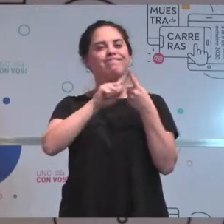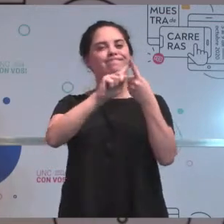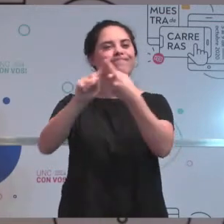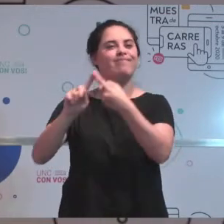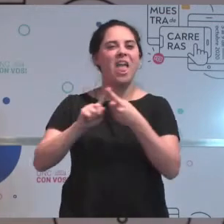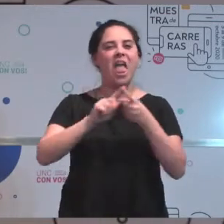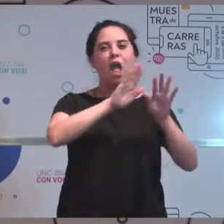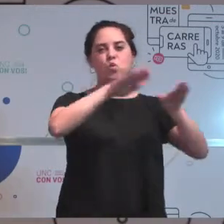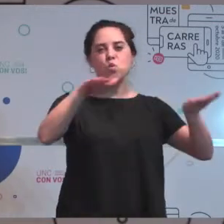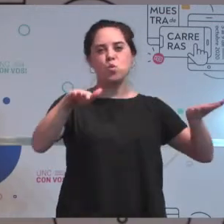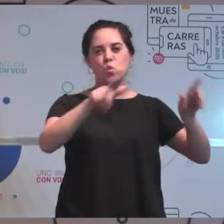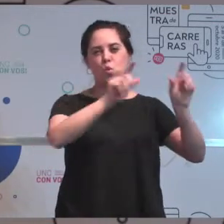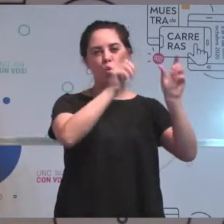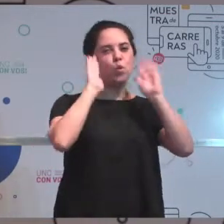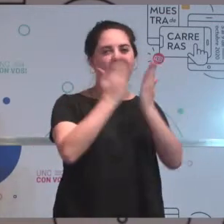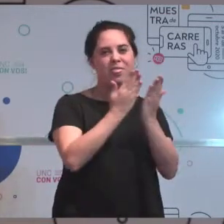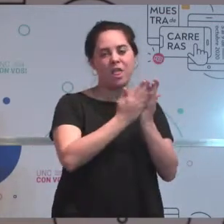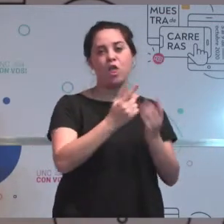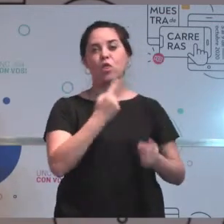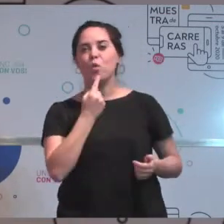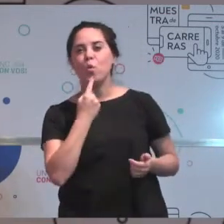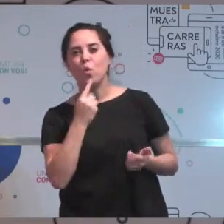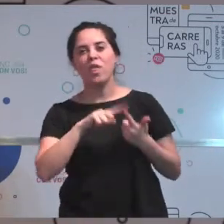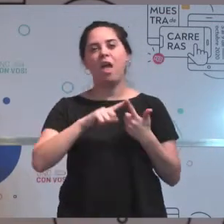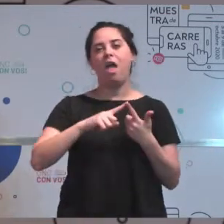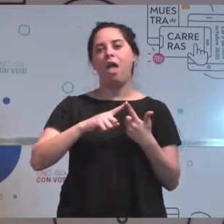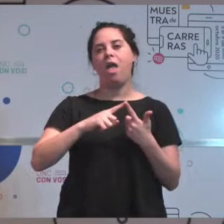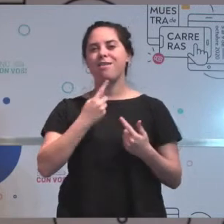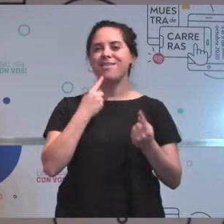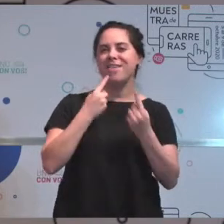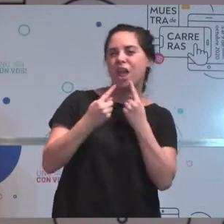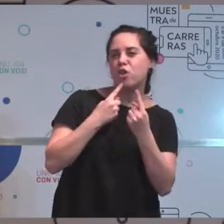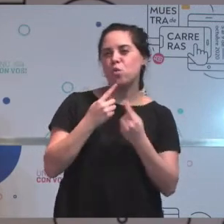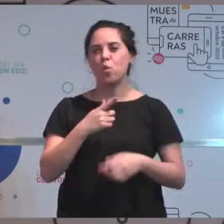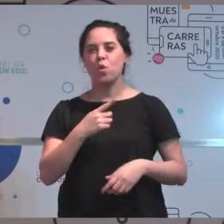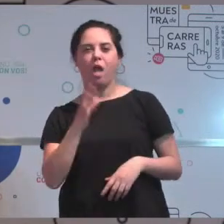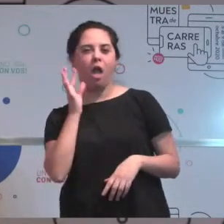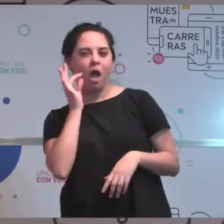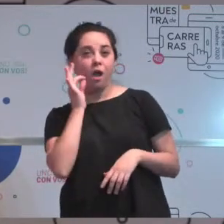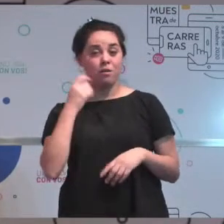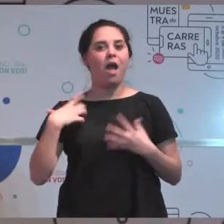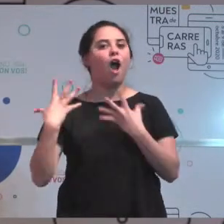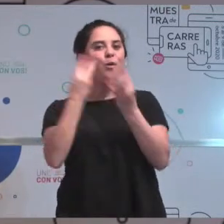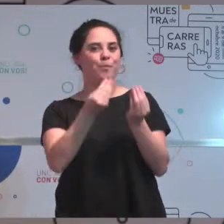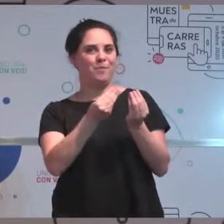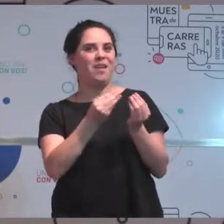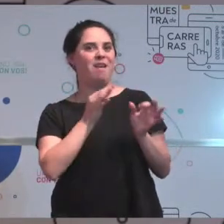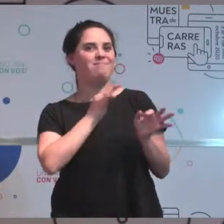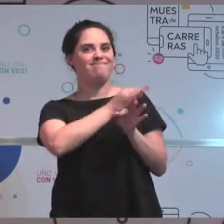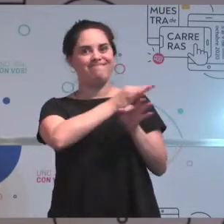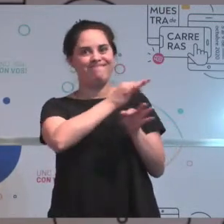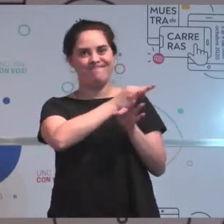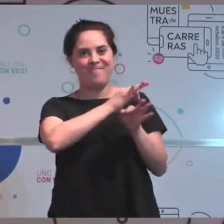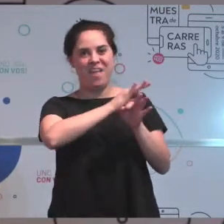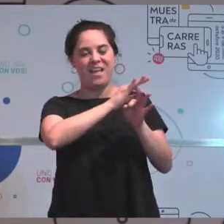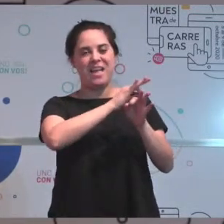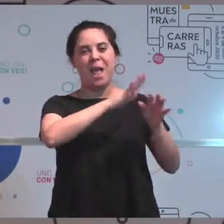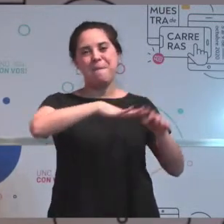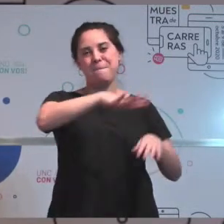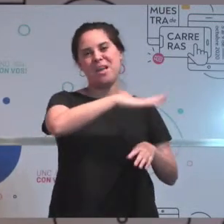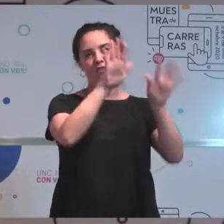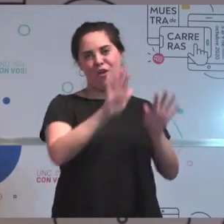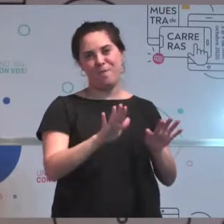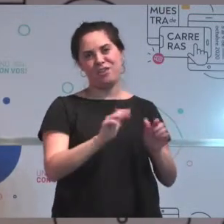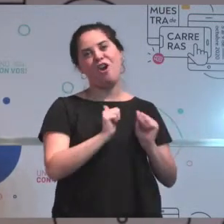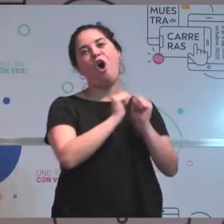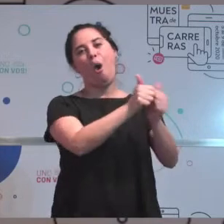dudas o las inquietudes están acompañadas con el espacio de formación. De eso se trata también, ser parte